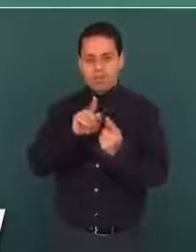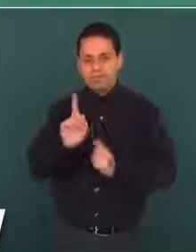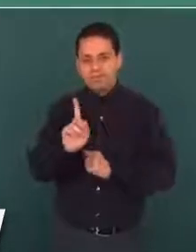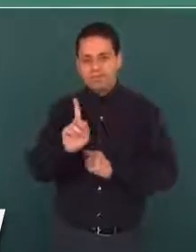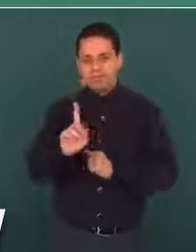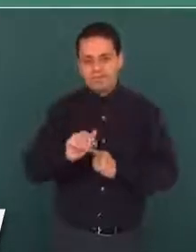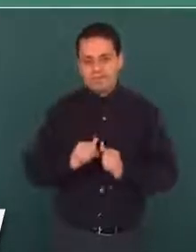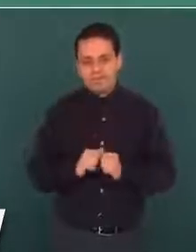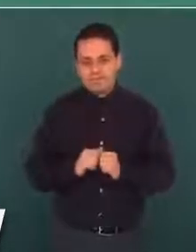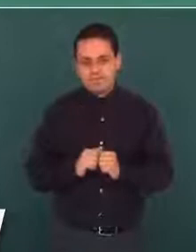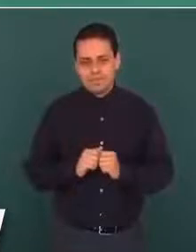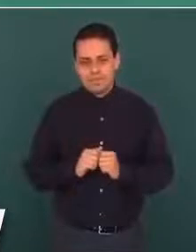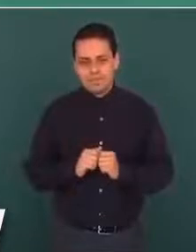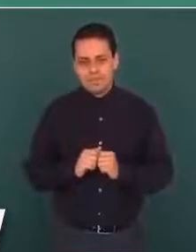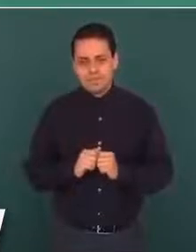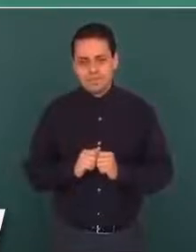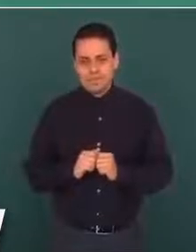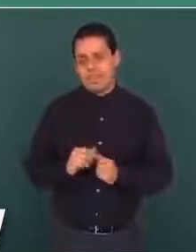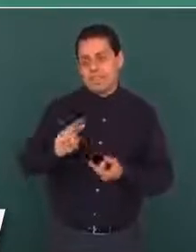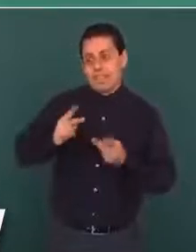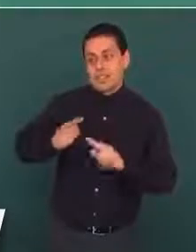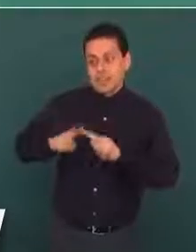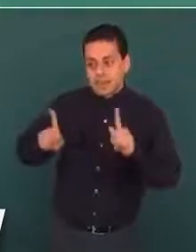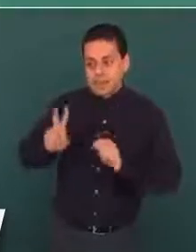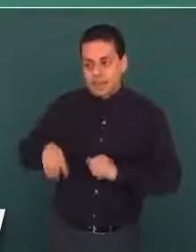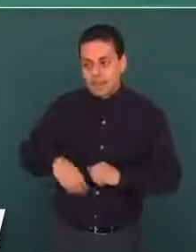Ahí todo lo contrario, ¿no? Sí.